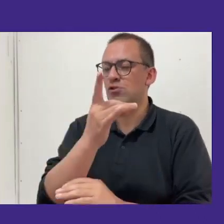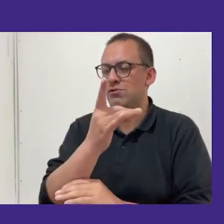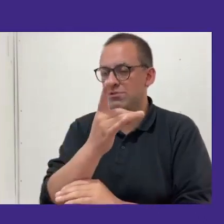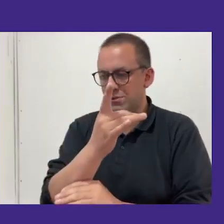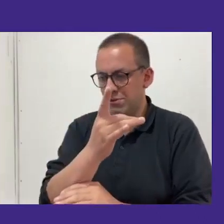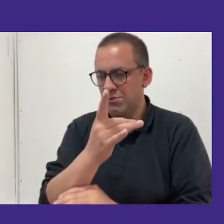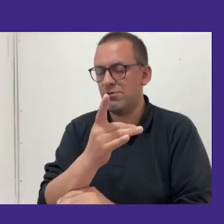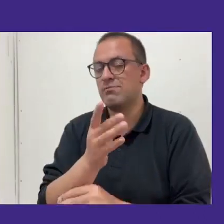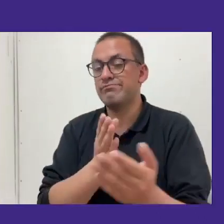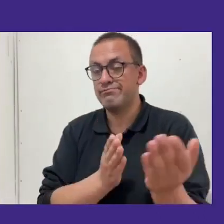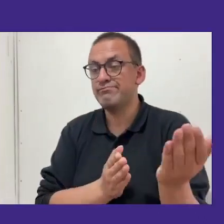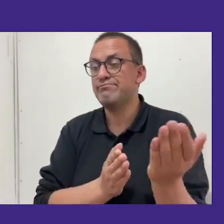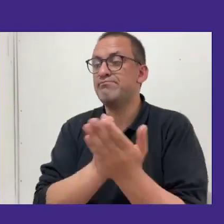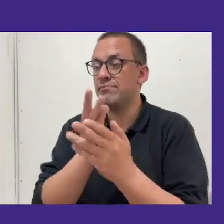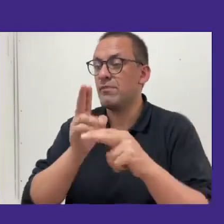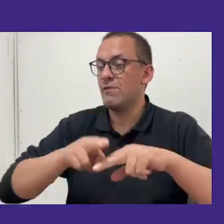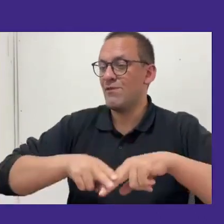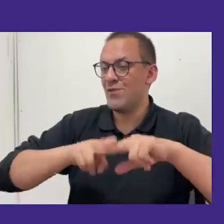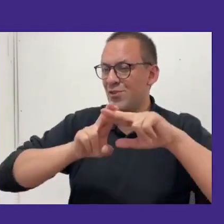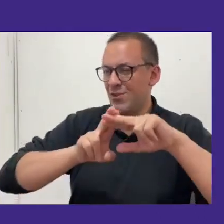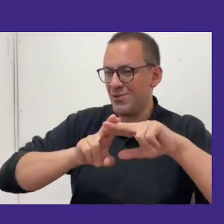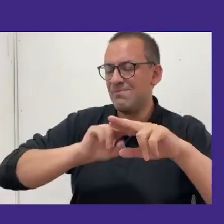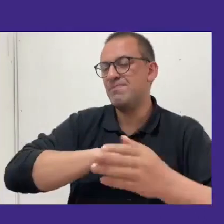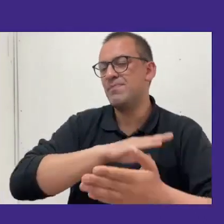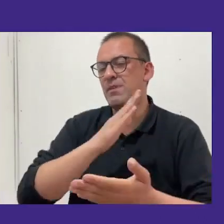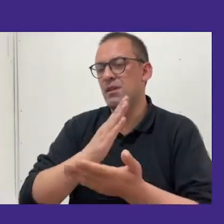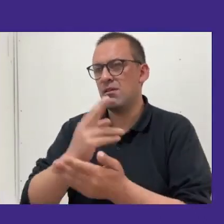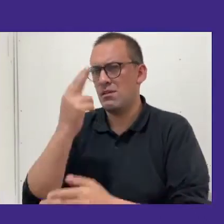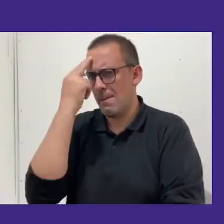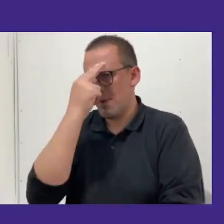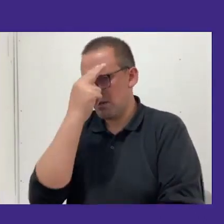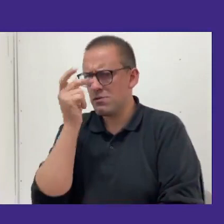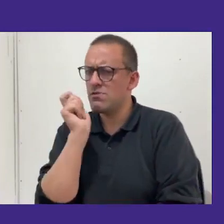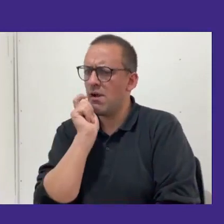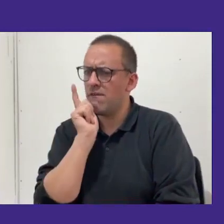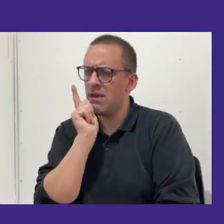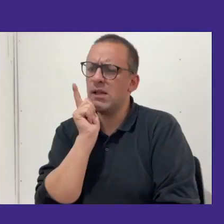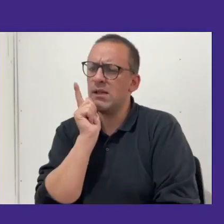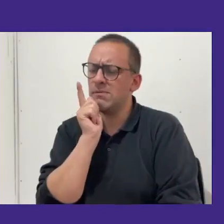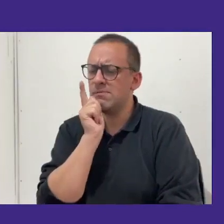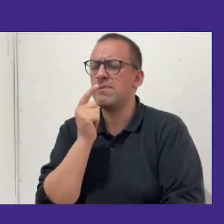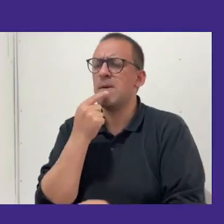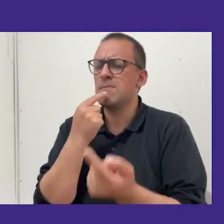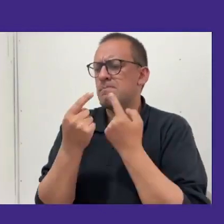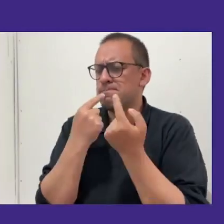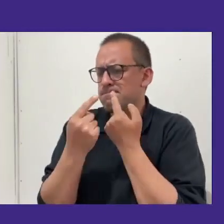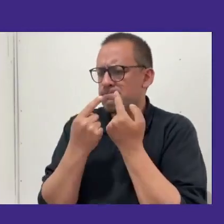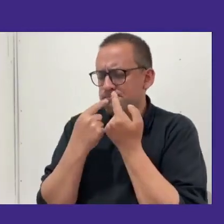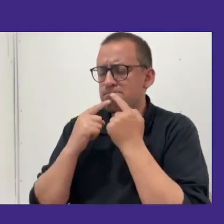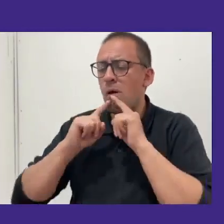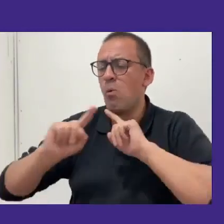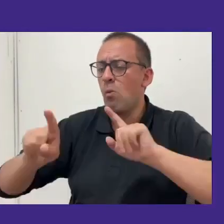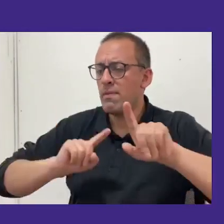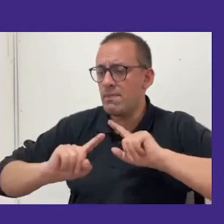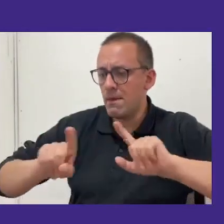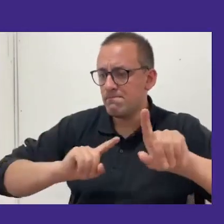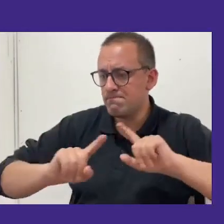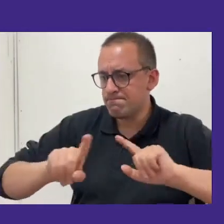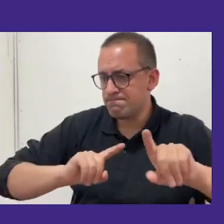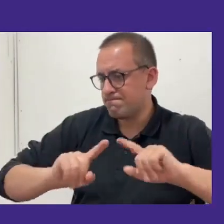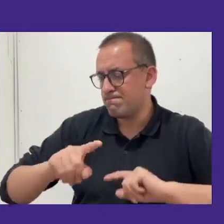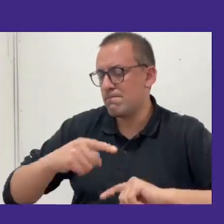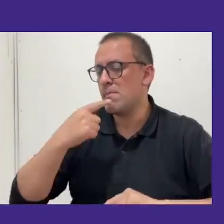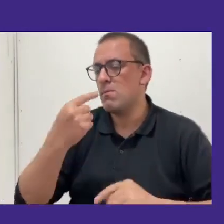cabo desde que fue adjudicado el fondo hasta aproximadamente marzo-abril, en donde se realizaron y aplicaron encuestas a los estudiantes